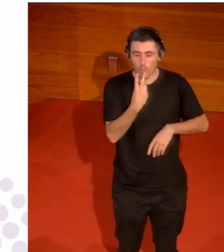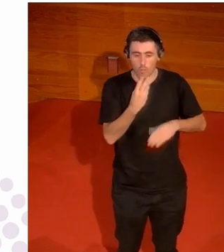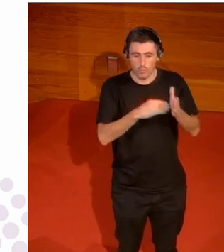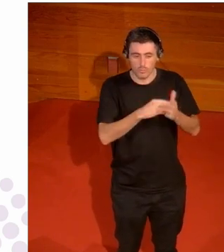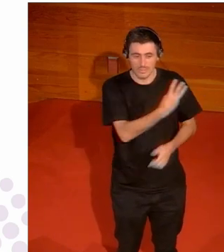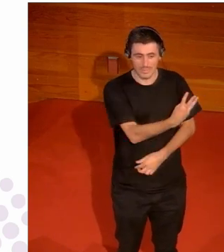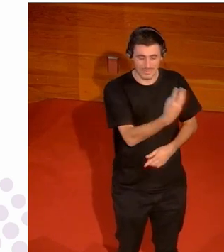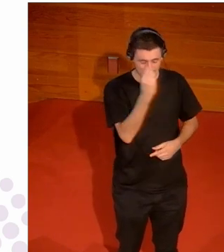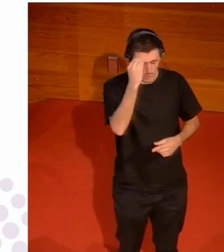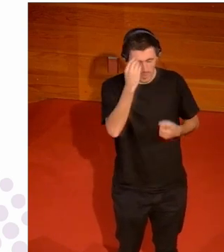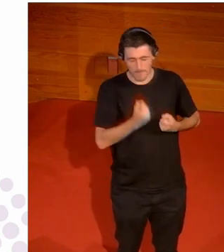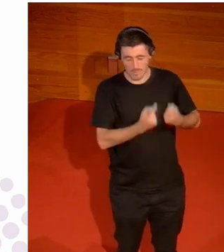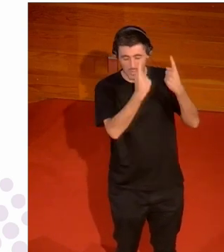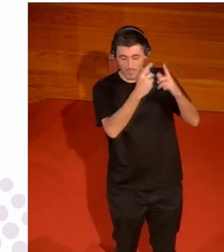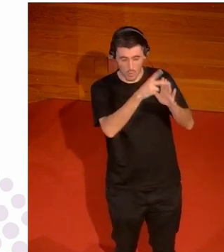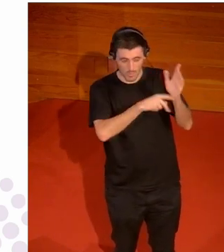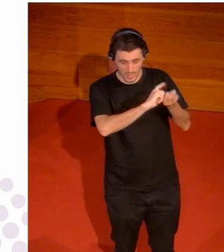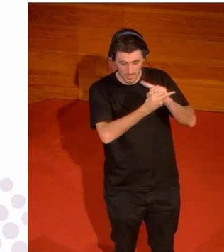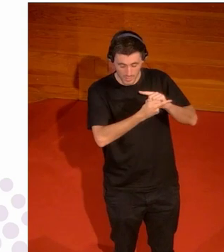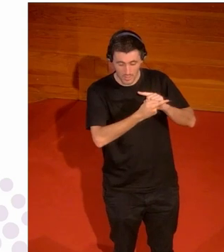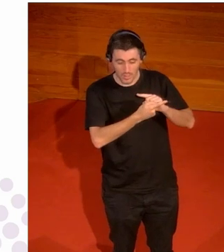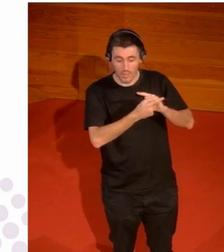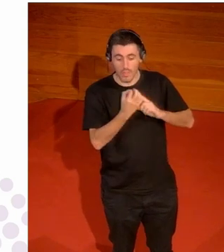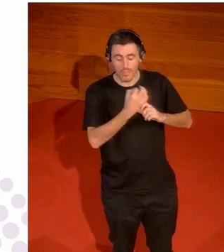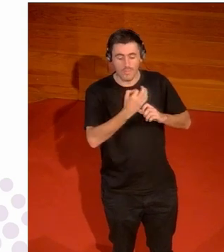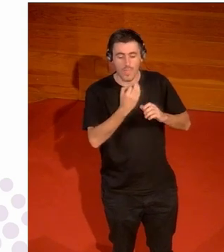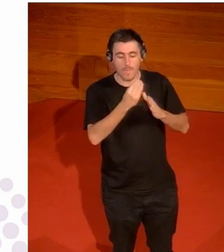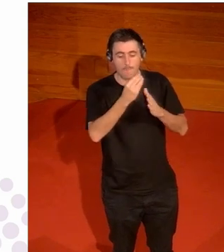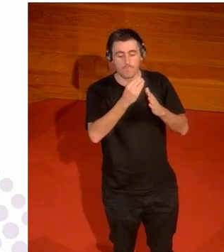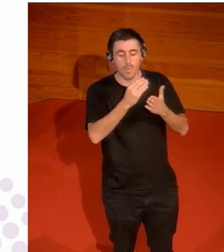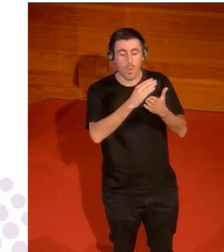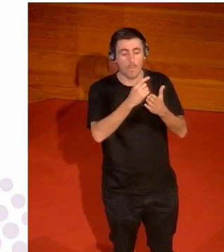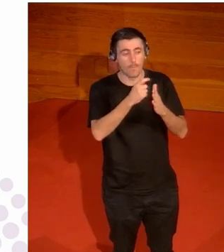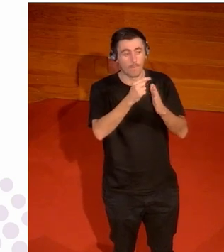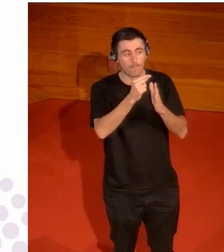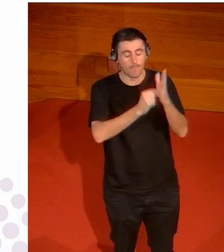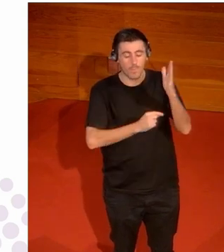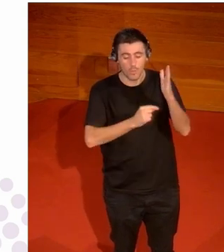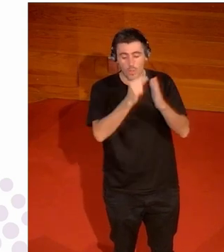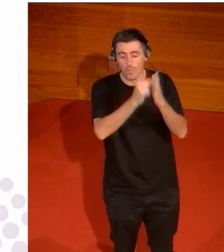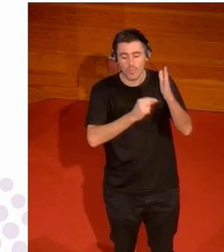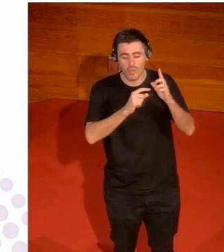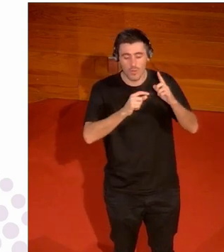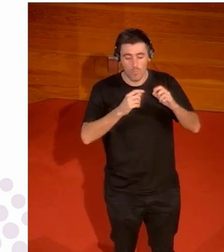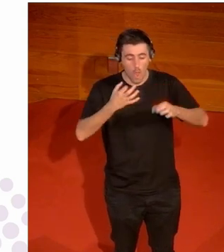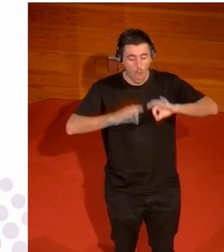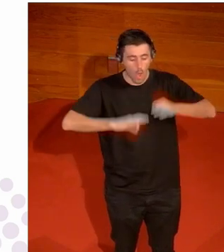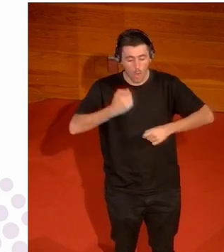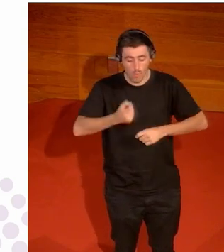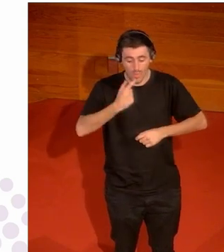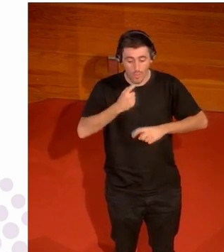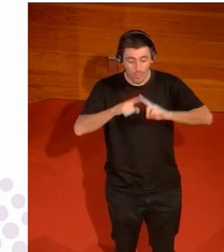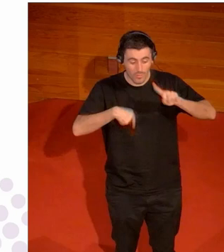recuerdo que tienen les dice una serie de parámetros que tienen que tener después de la hormonación y creo que eran dos